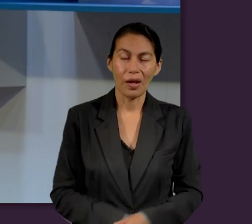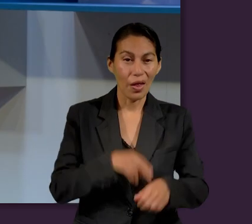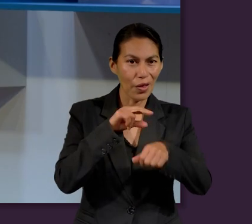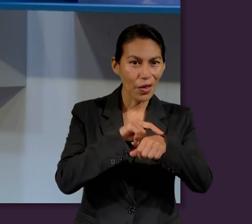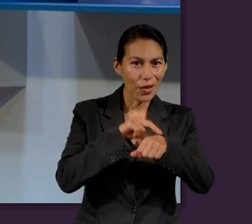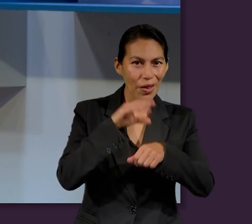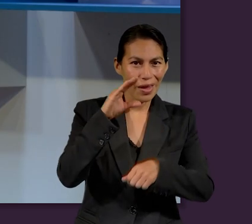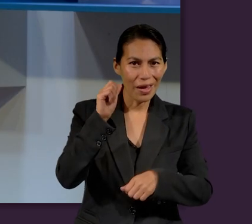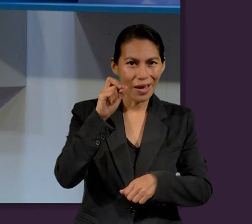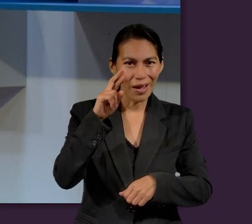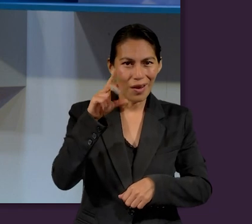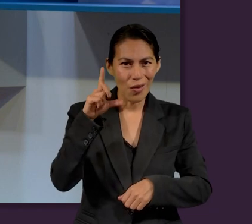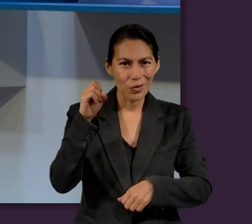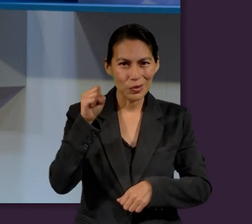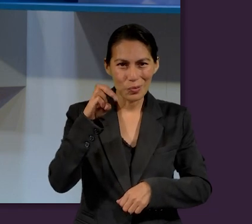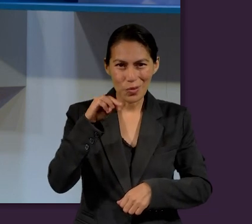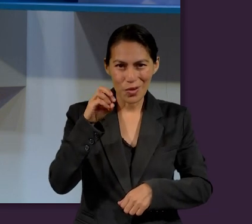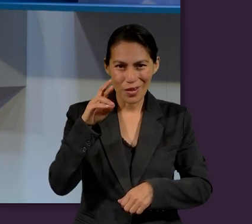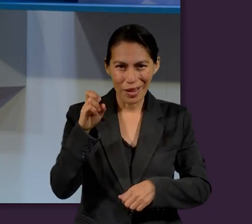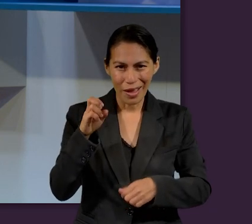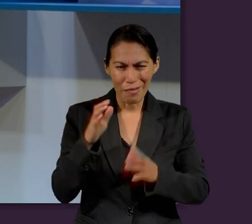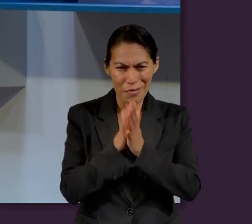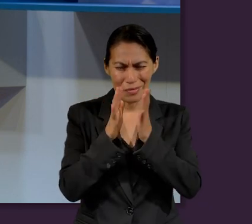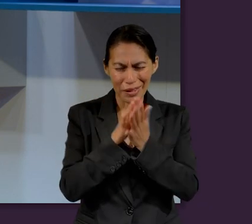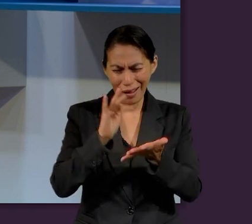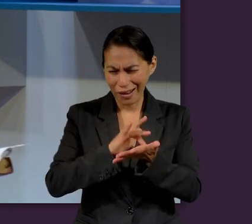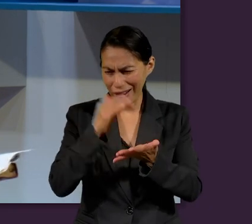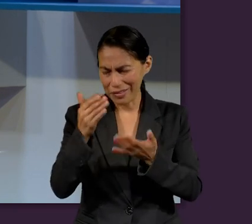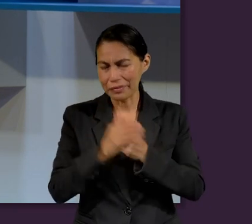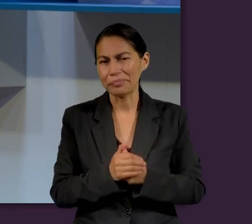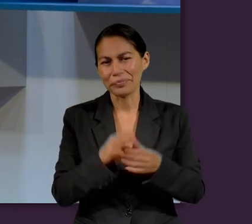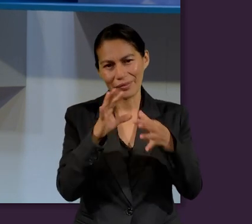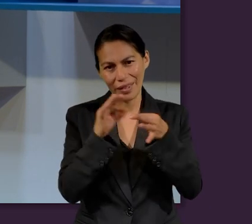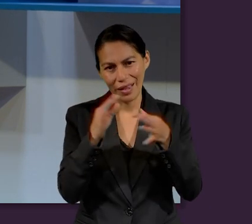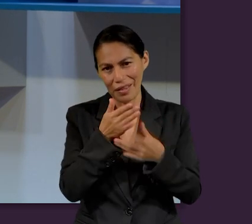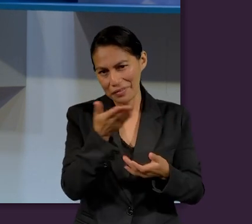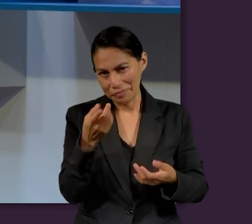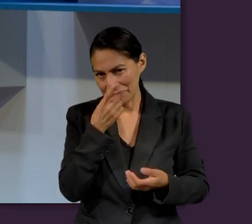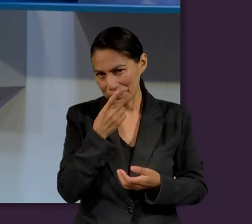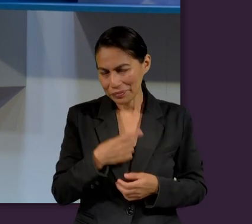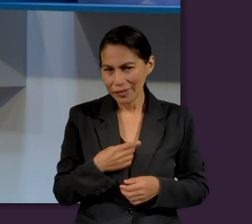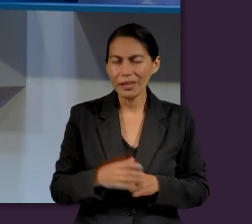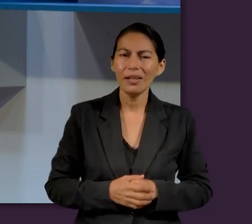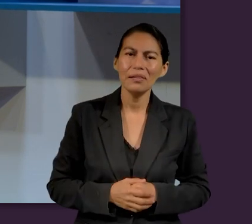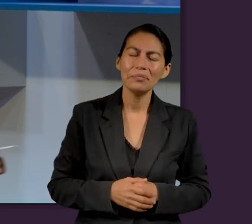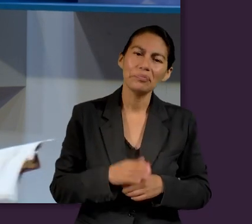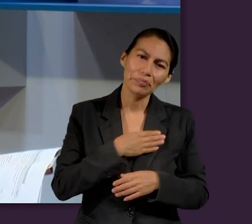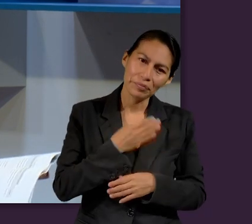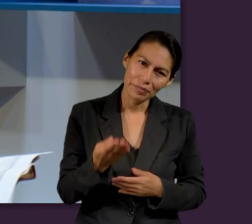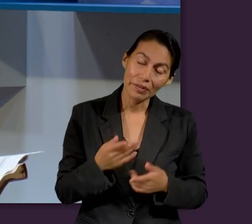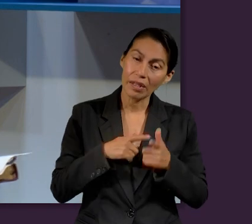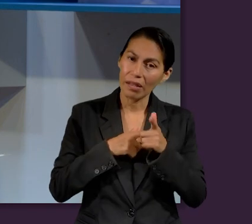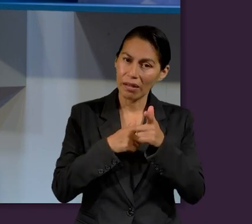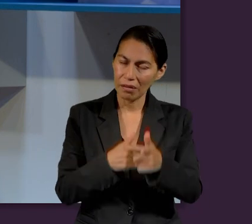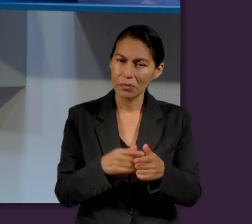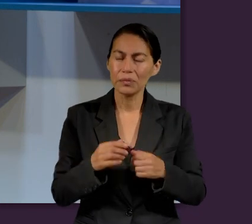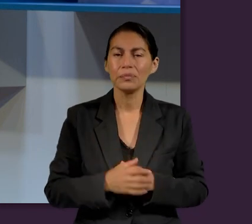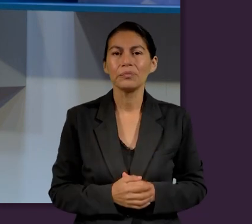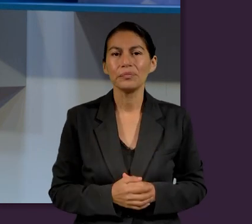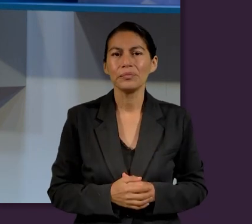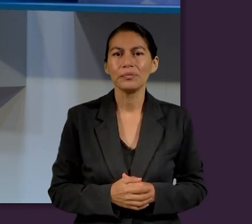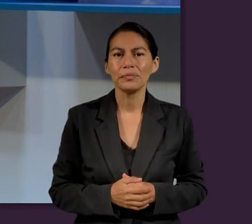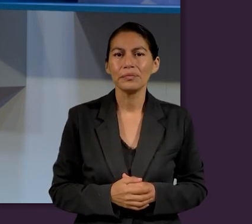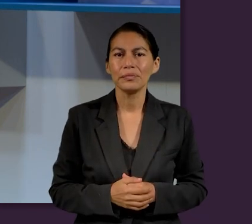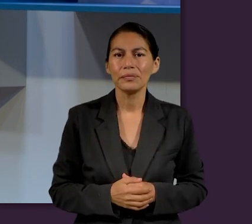Agradecemos al doctor Carlos Mora por esta participación. Creemos que va a ser de mucha bendición el beneficio. Seguimos nosotros aquí.